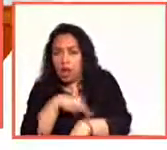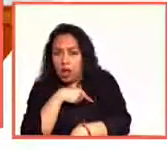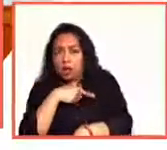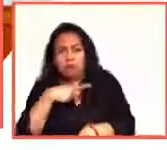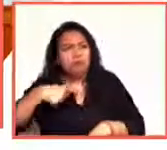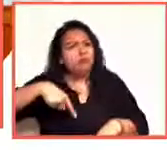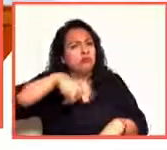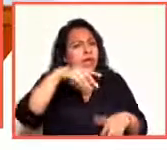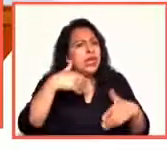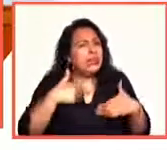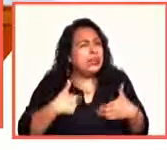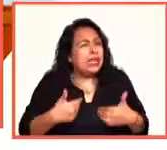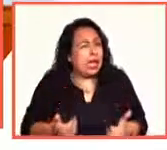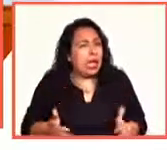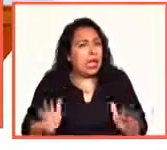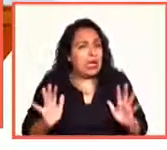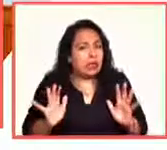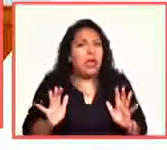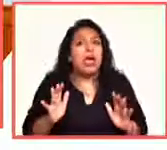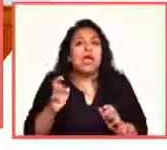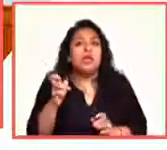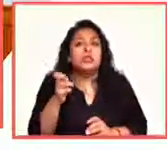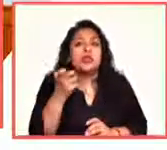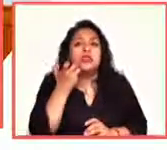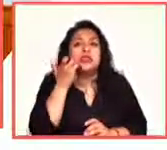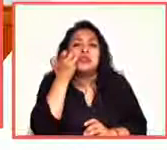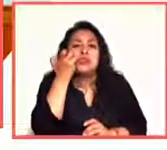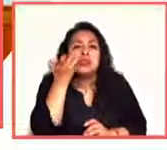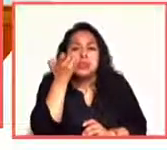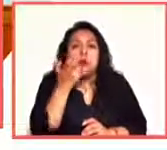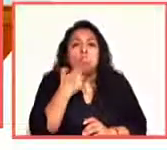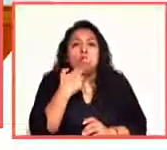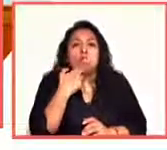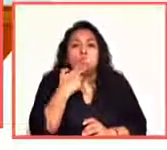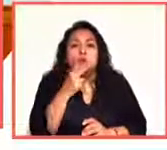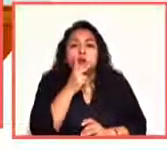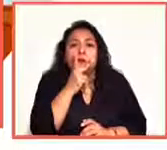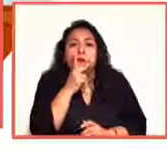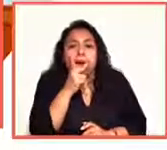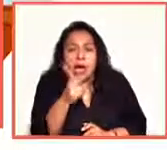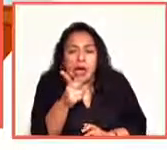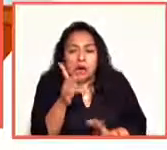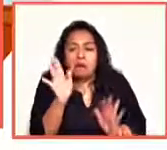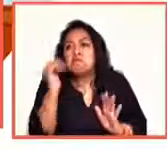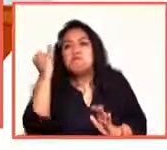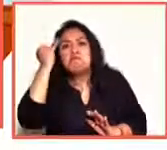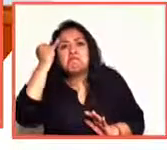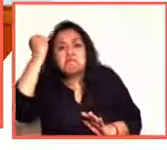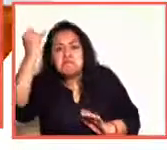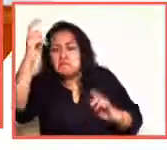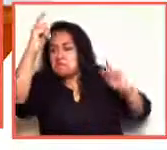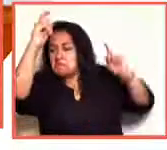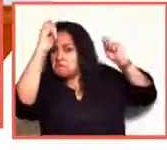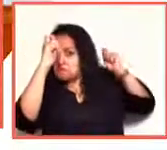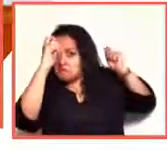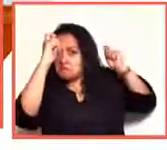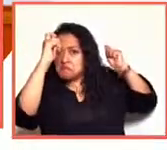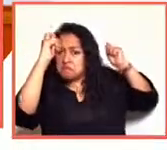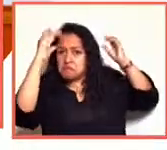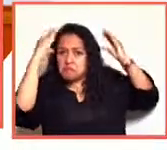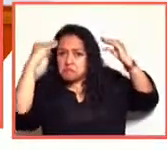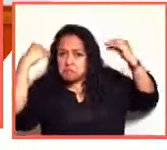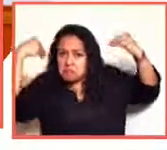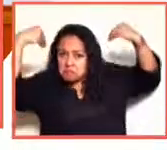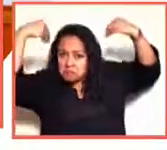ahí está el uso intencionado del lenguaje. A alguien se le ocurrió frente a ese objeto que se pone sobre la cabeza, que esa parte que sobresale